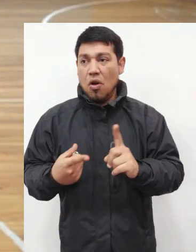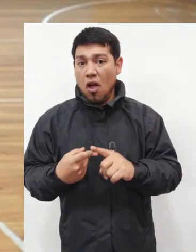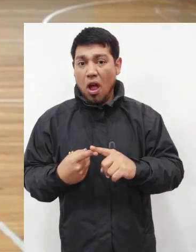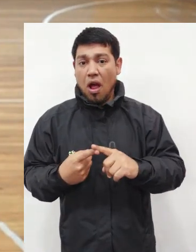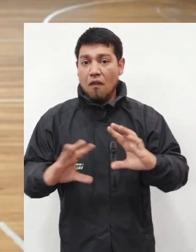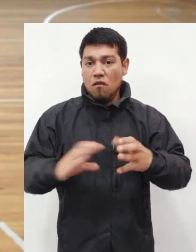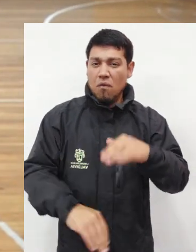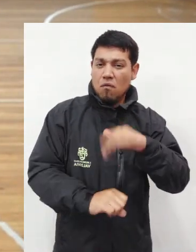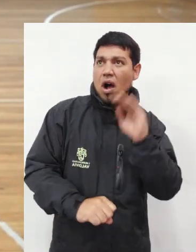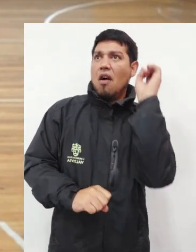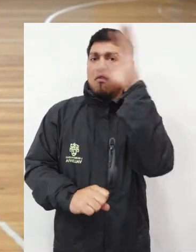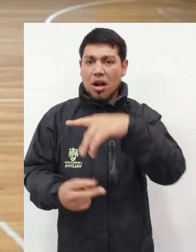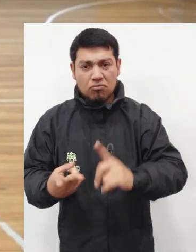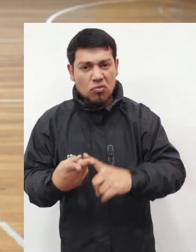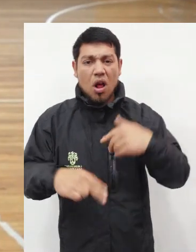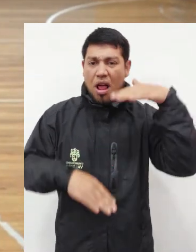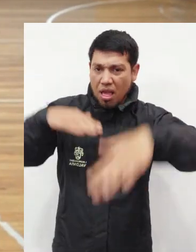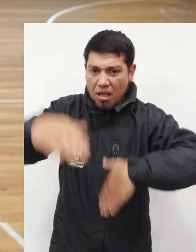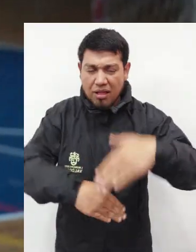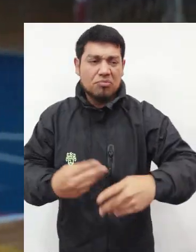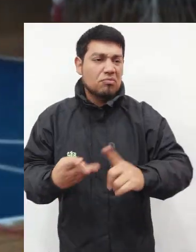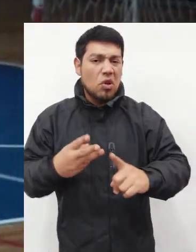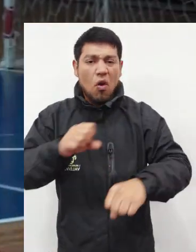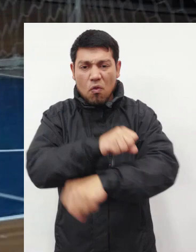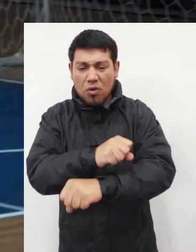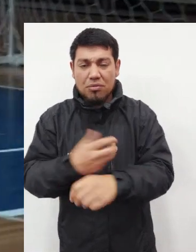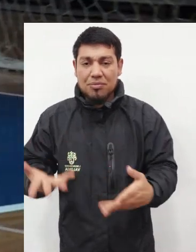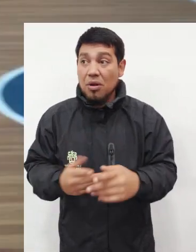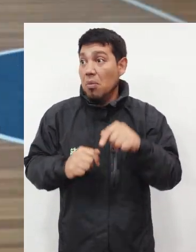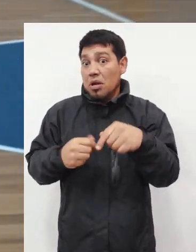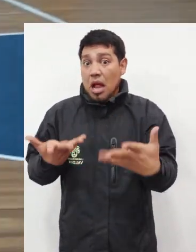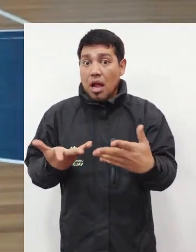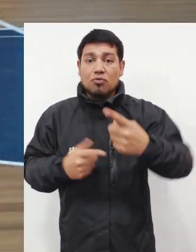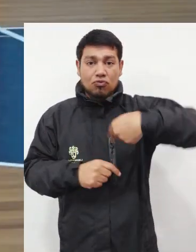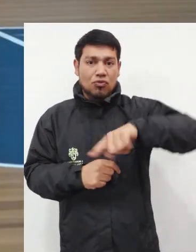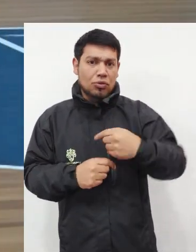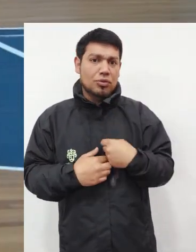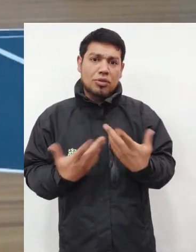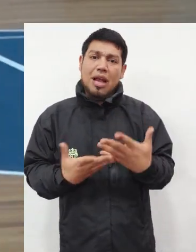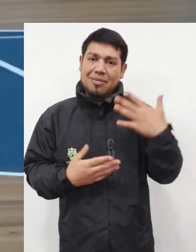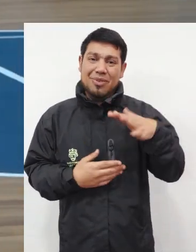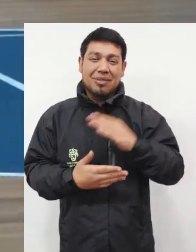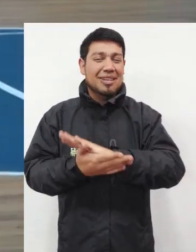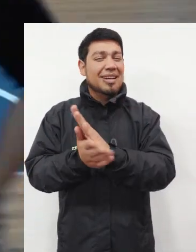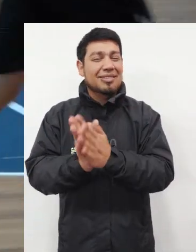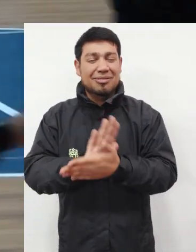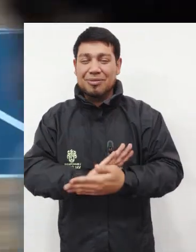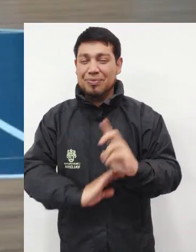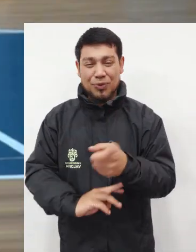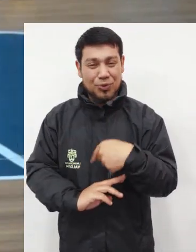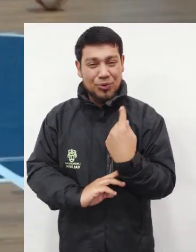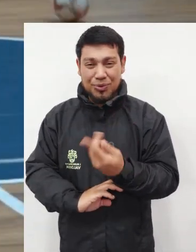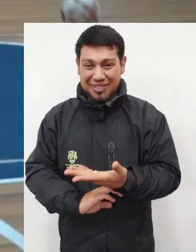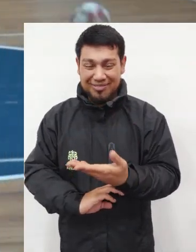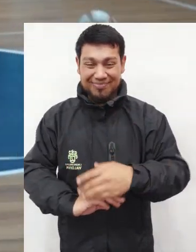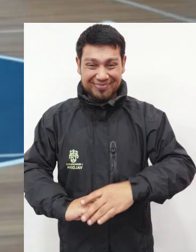futsal, quizás básquetbol, brindarle todos los deportes que ellos puedan participar, sí. El área de deporte es muy